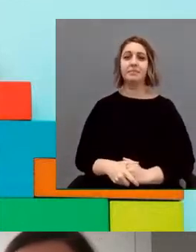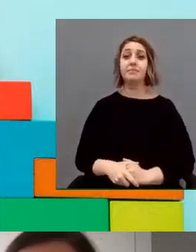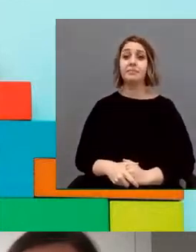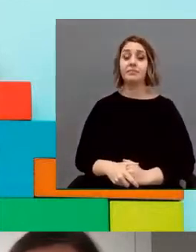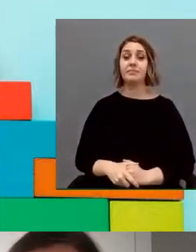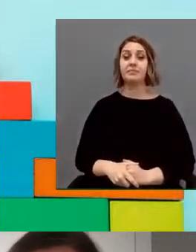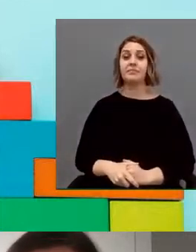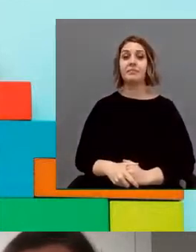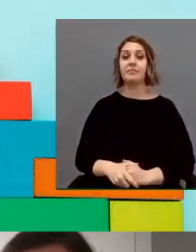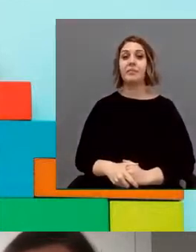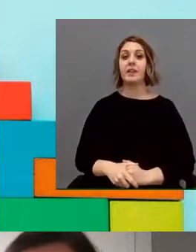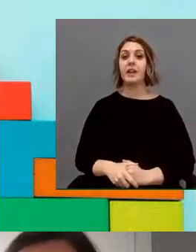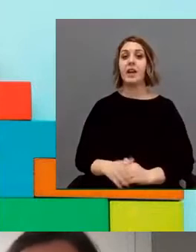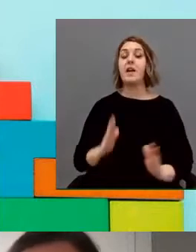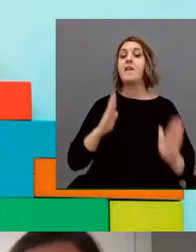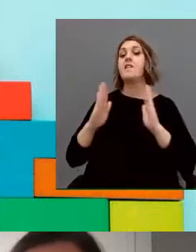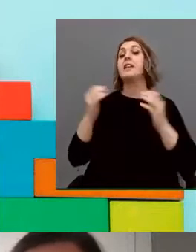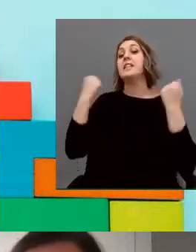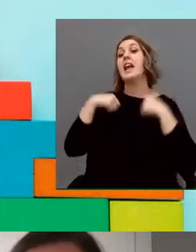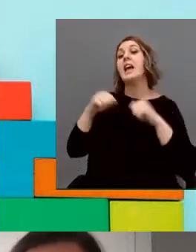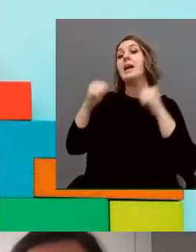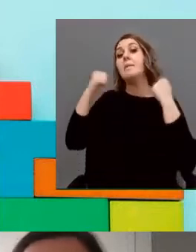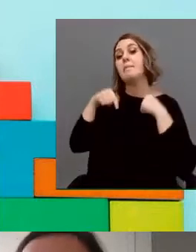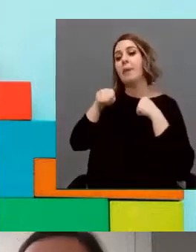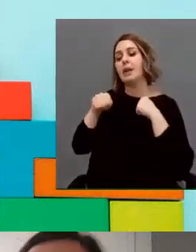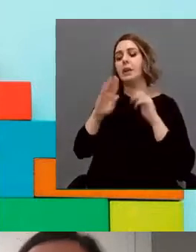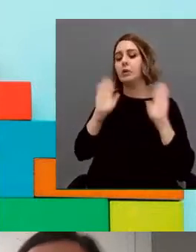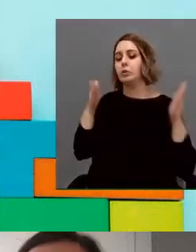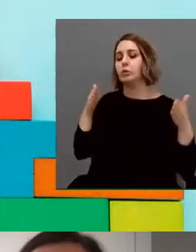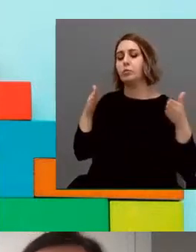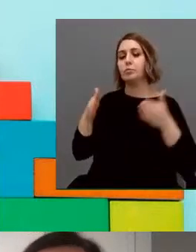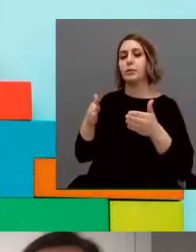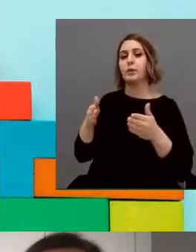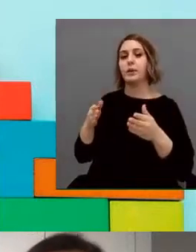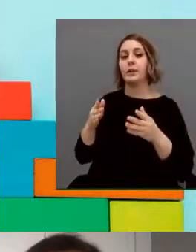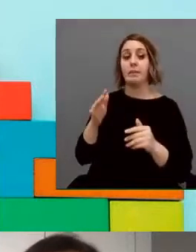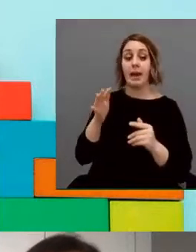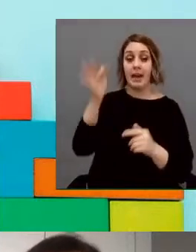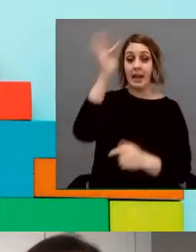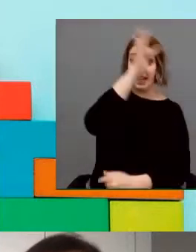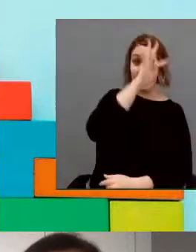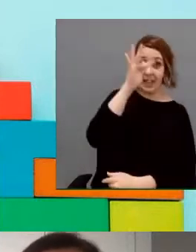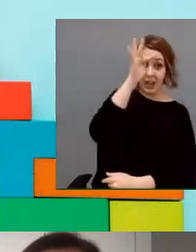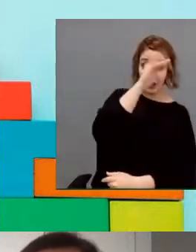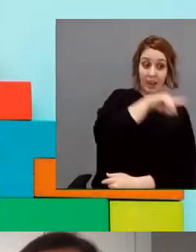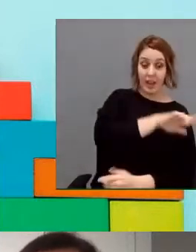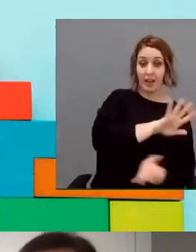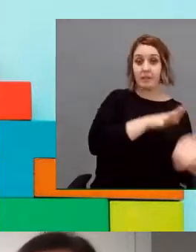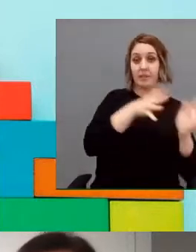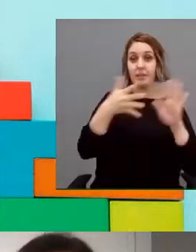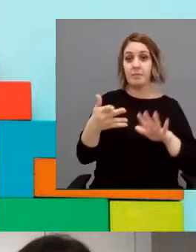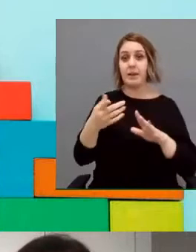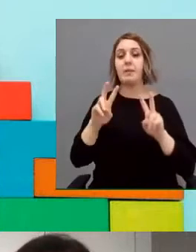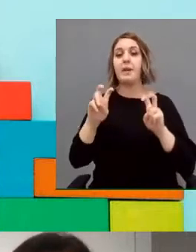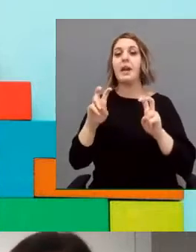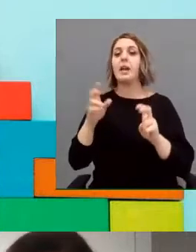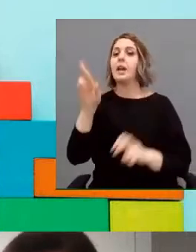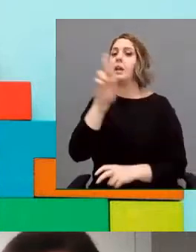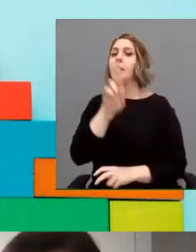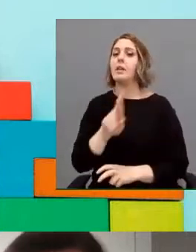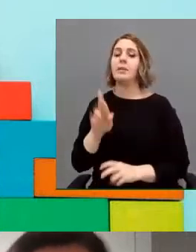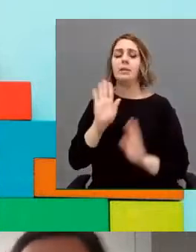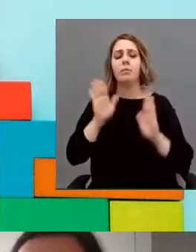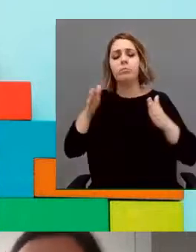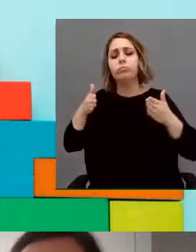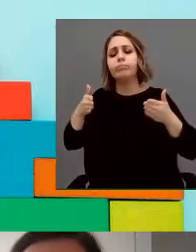prácticas trabajamos todo lo que se ha dado en la teoría y hacemos mucho hincapié en la parte de las relaciones sociales, que es